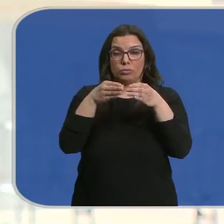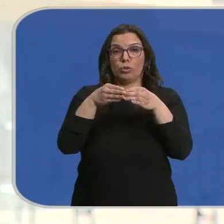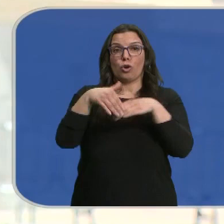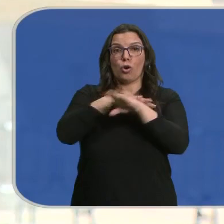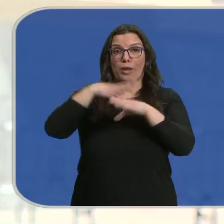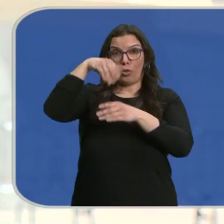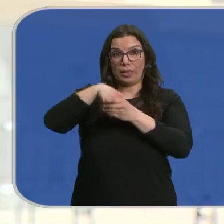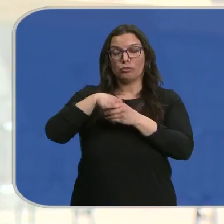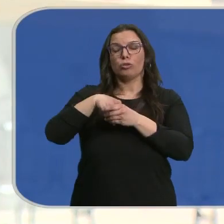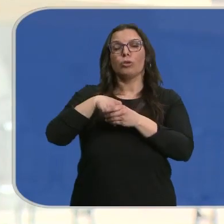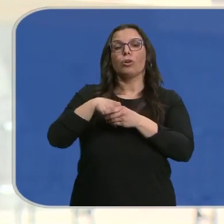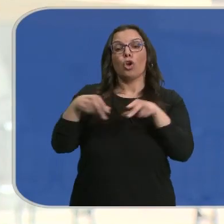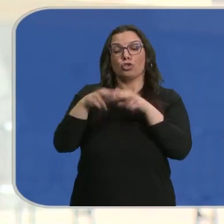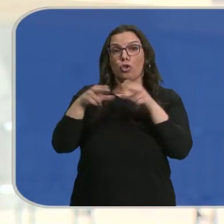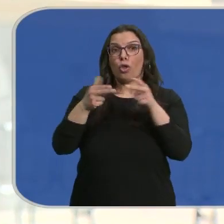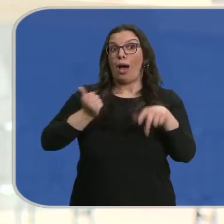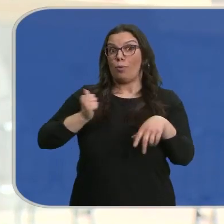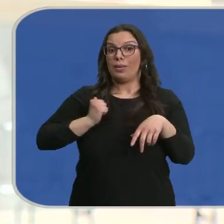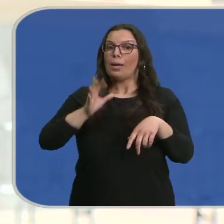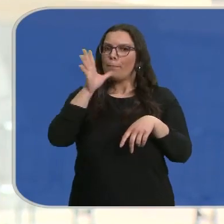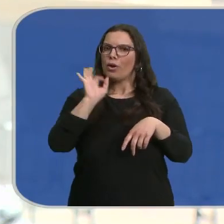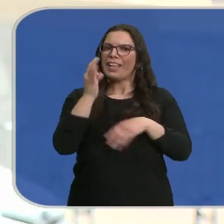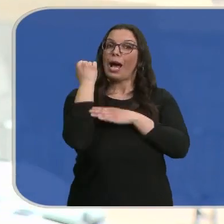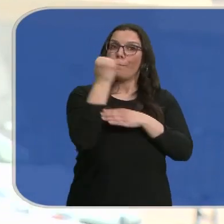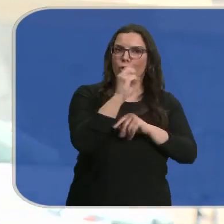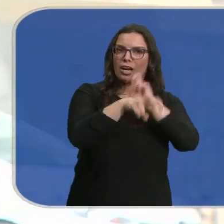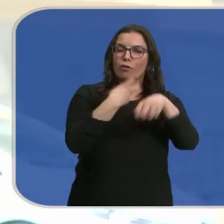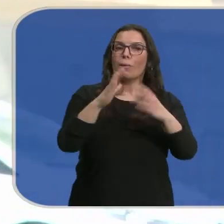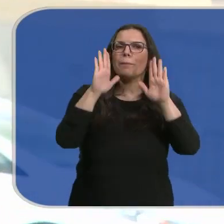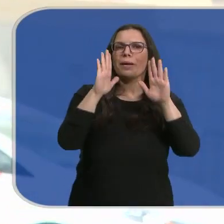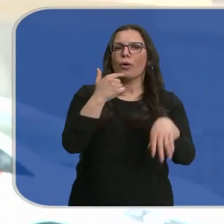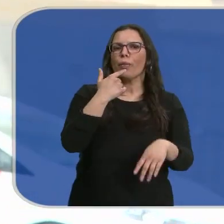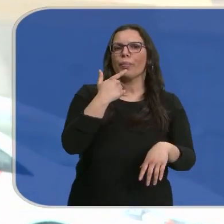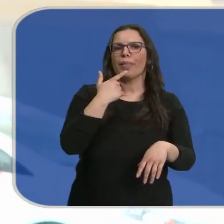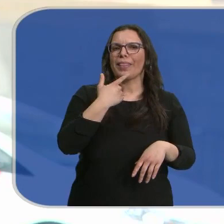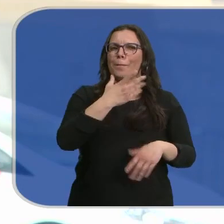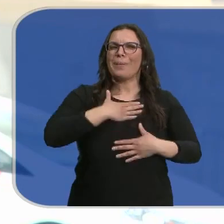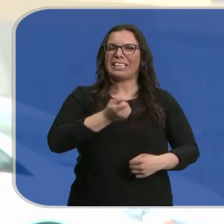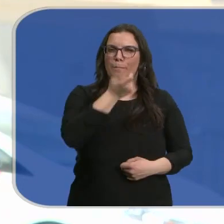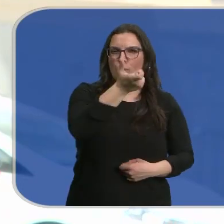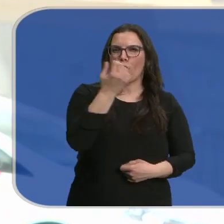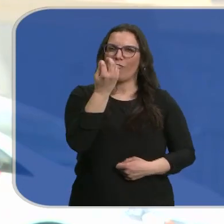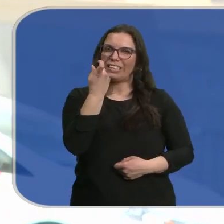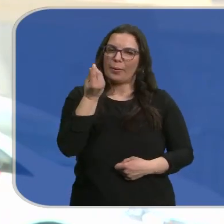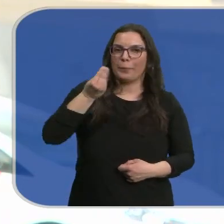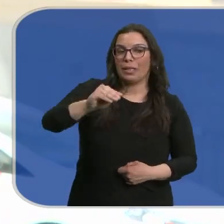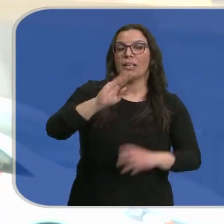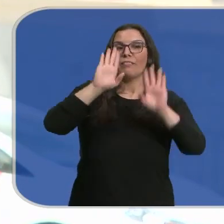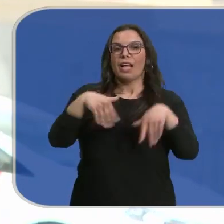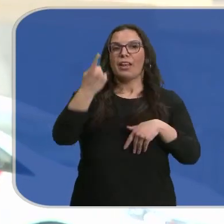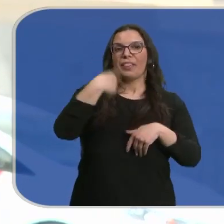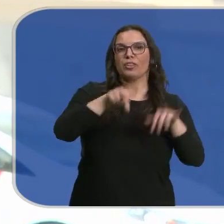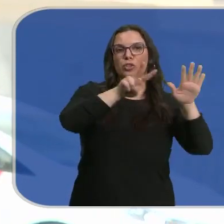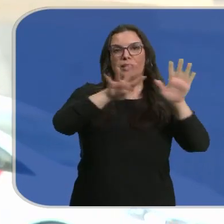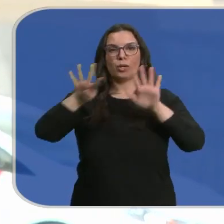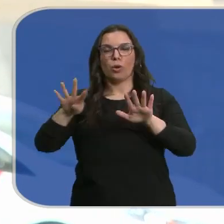Gobierno, que aunque sí han respaldado la reforma, se han quejado de su falta de valentía. Finalmente han sido 179